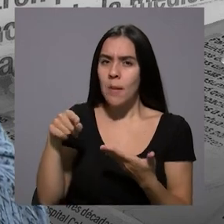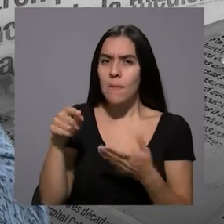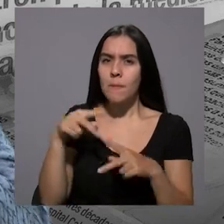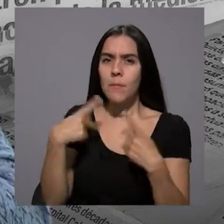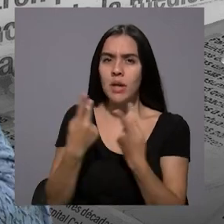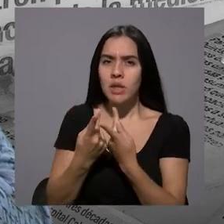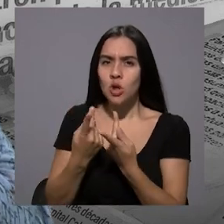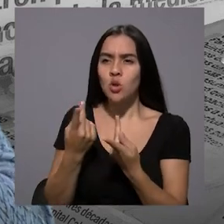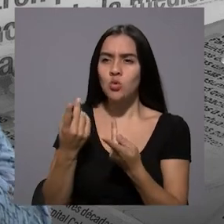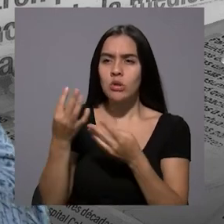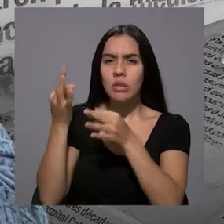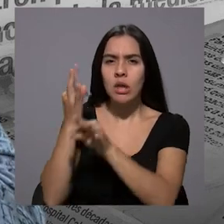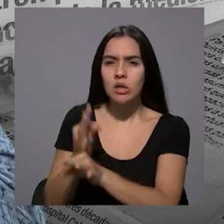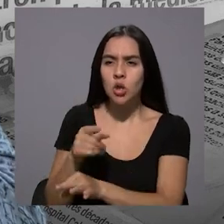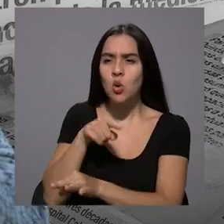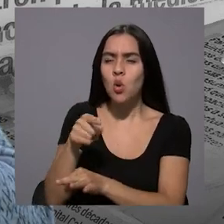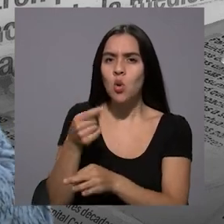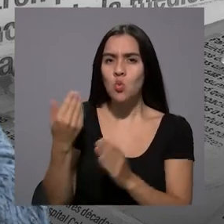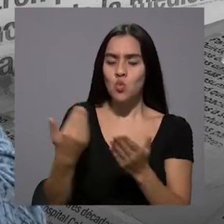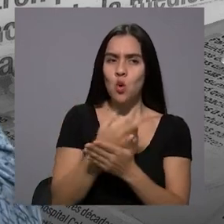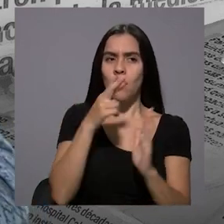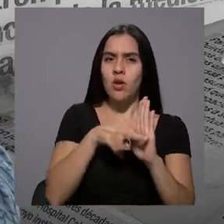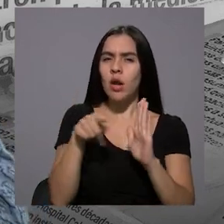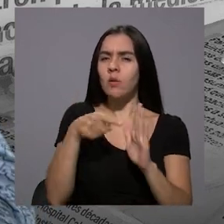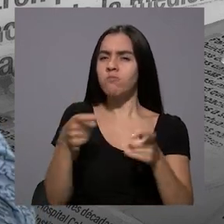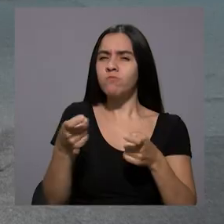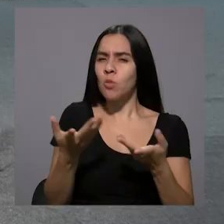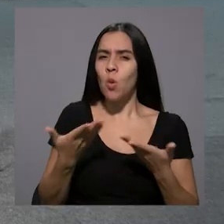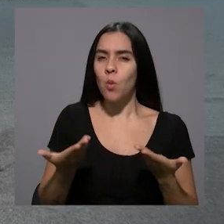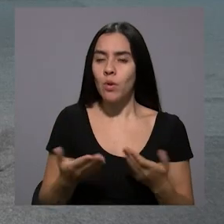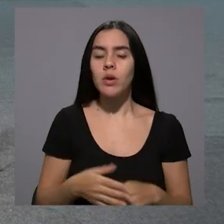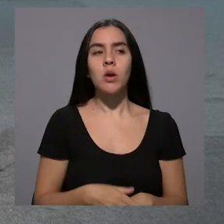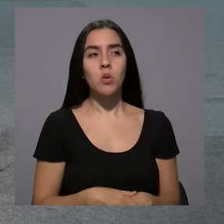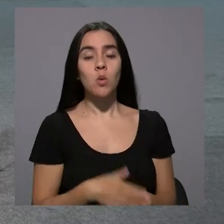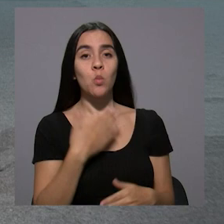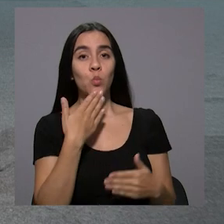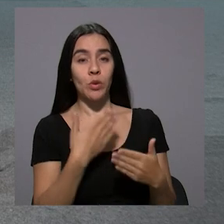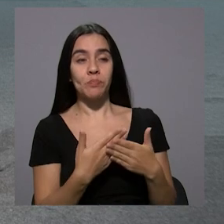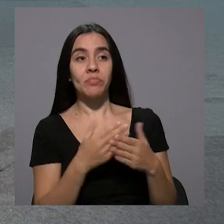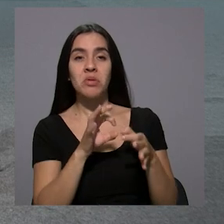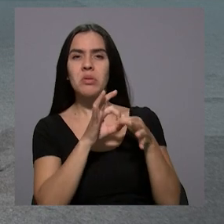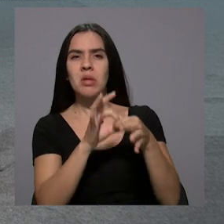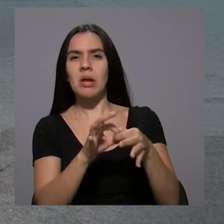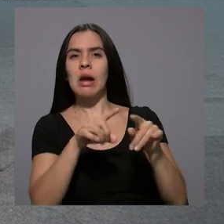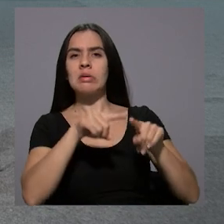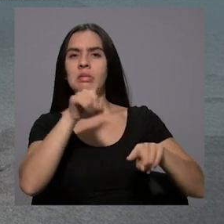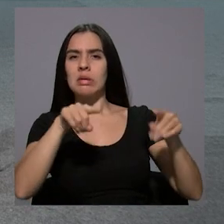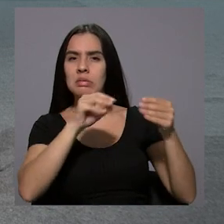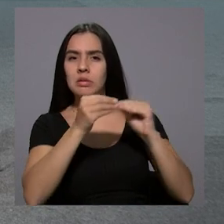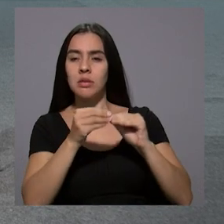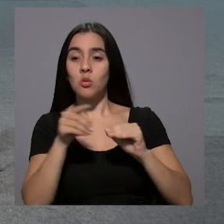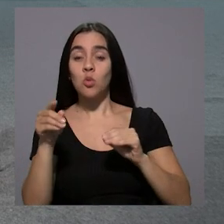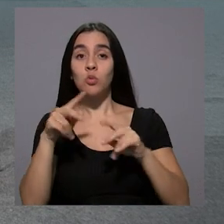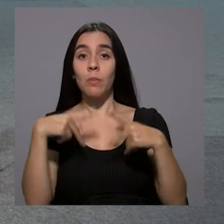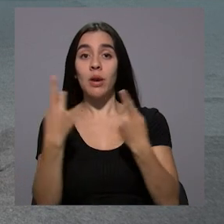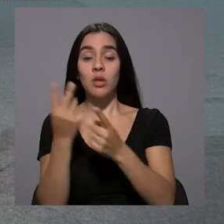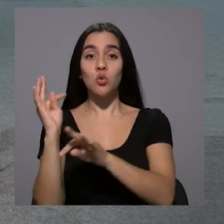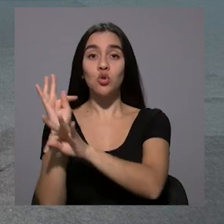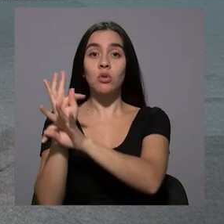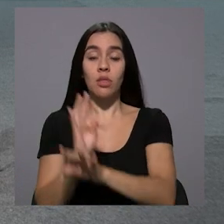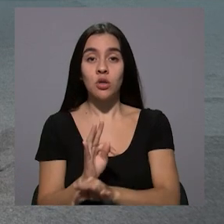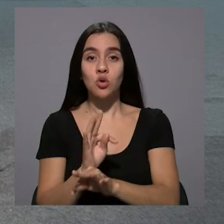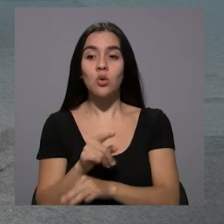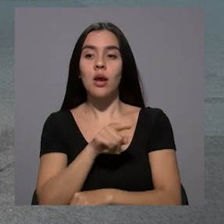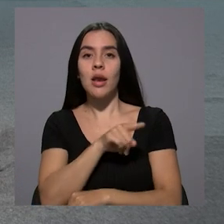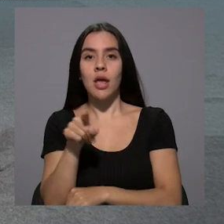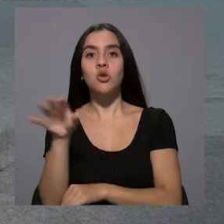norma, ese reglamento o esa nueva regla? Bueno, en términos numéricos, los partidos tradicionales son los que